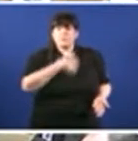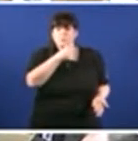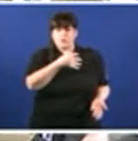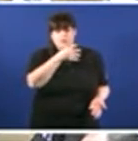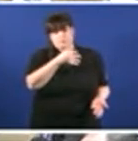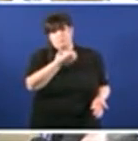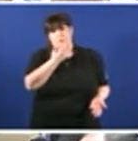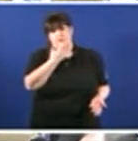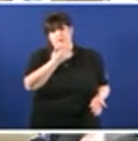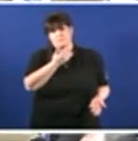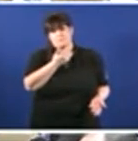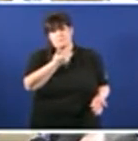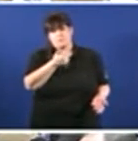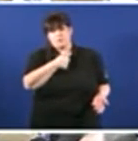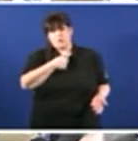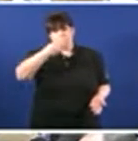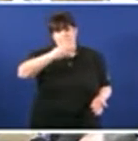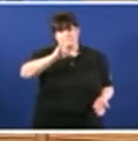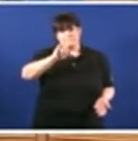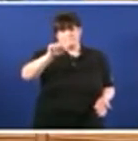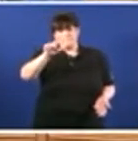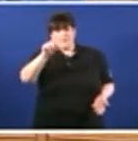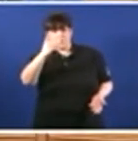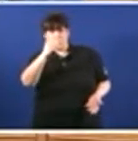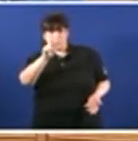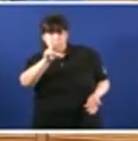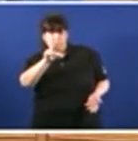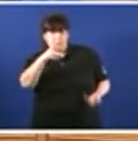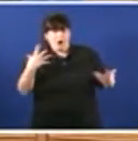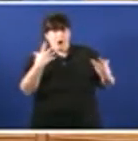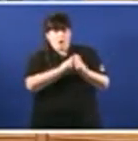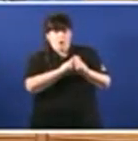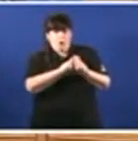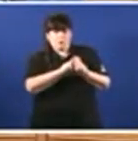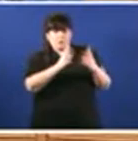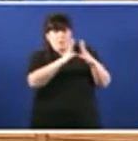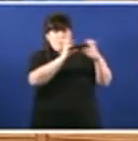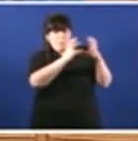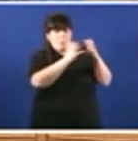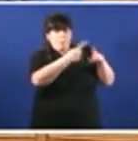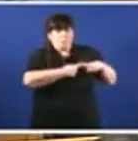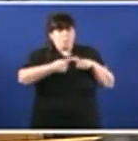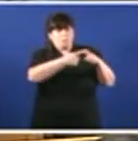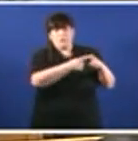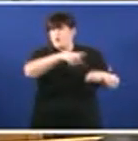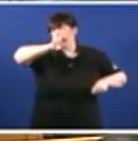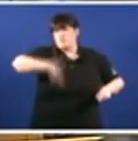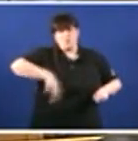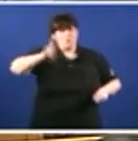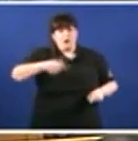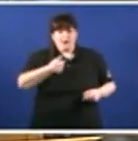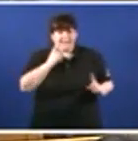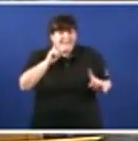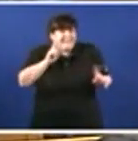nunha coalición electoral con Bildu nunca por moral por ética e por principios nunca nunca